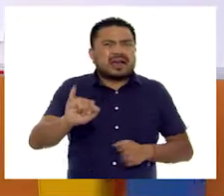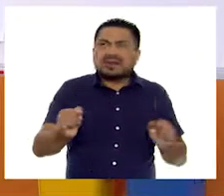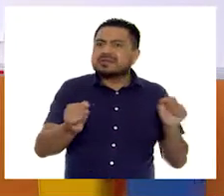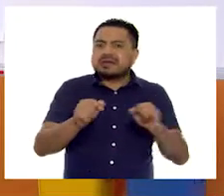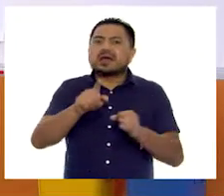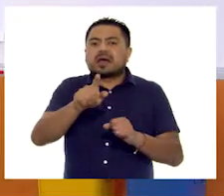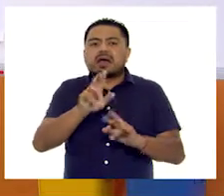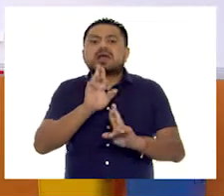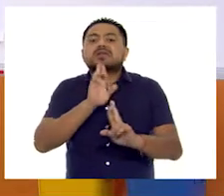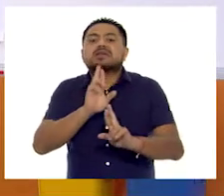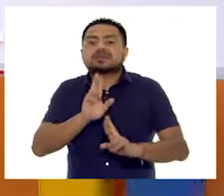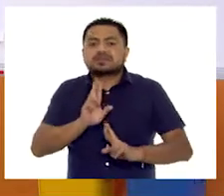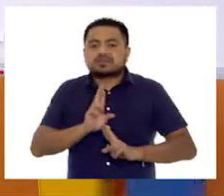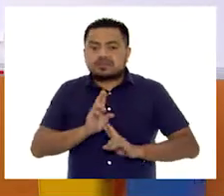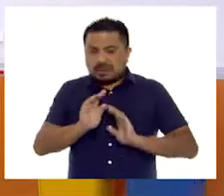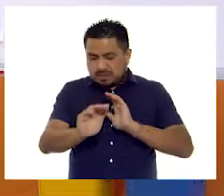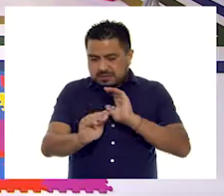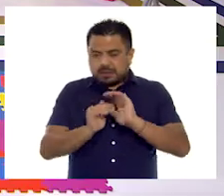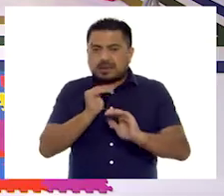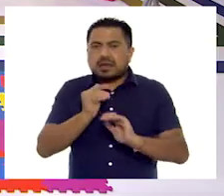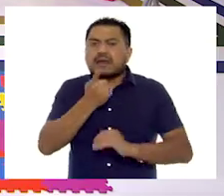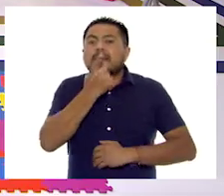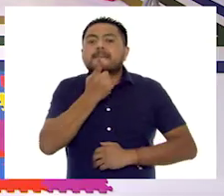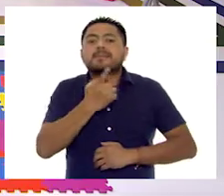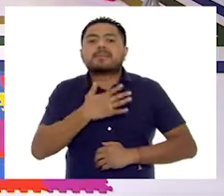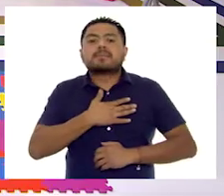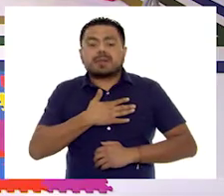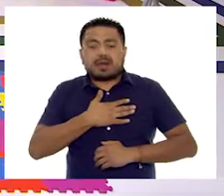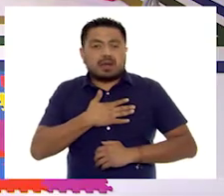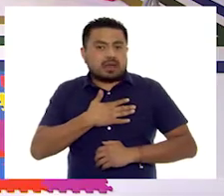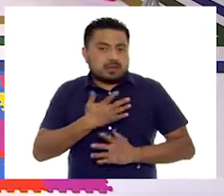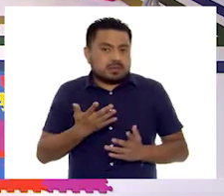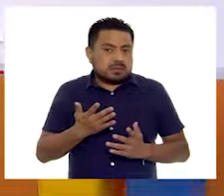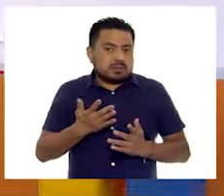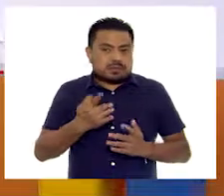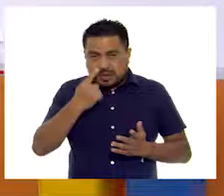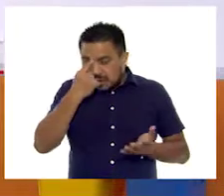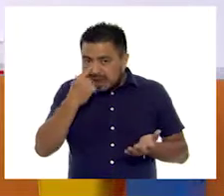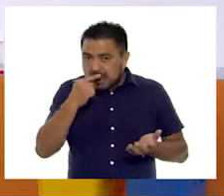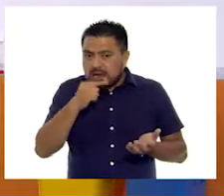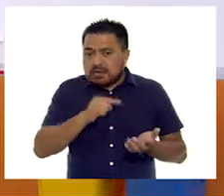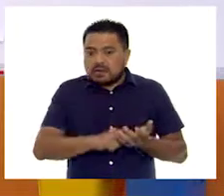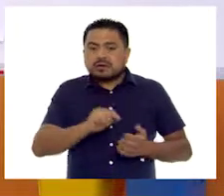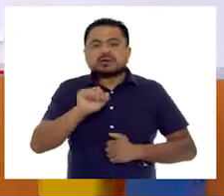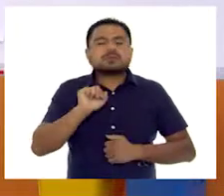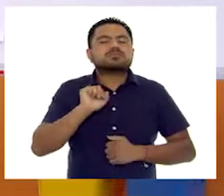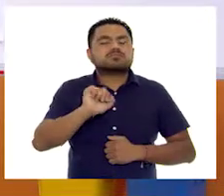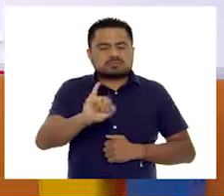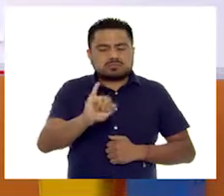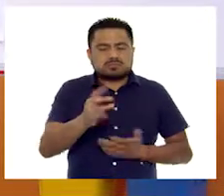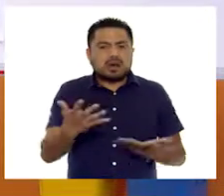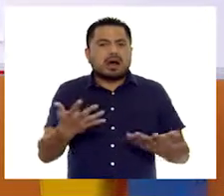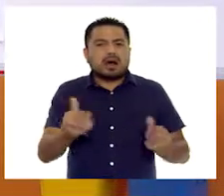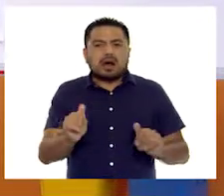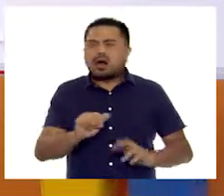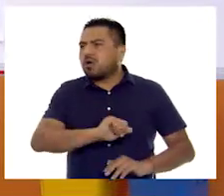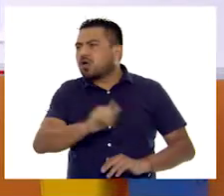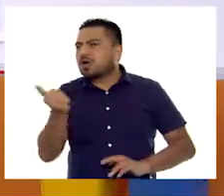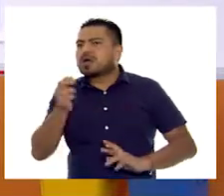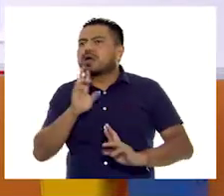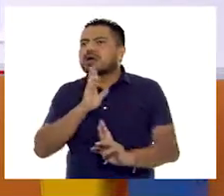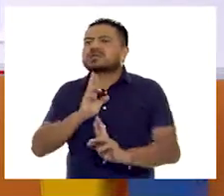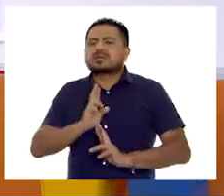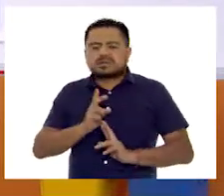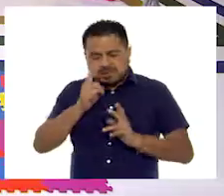Escribe tu respuesta entonces y mándala para que nos digas. Claro. Pero creo que sí, creo que ya tenemos otra respuesta.